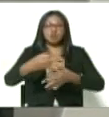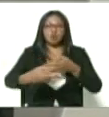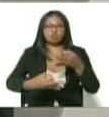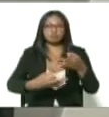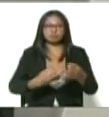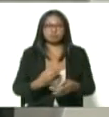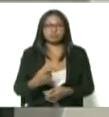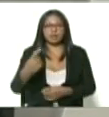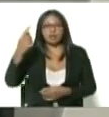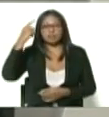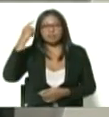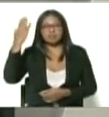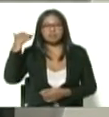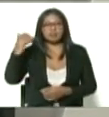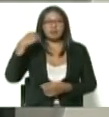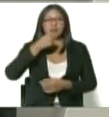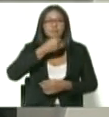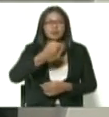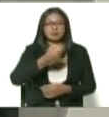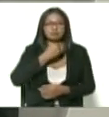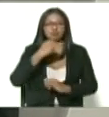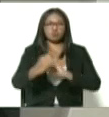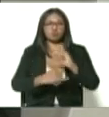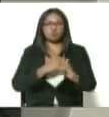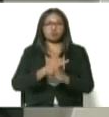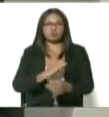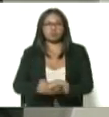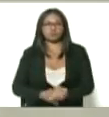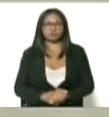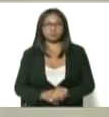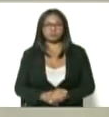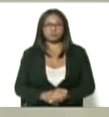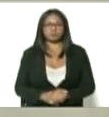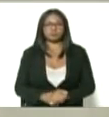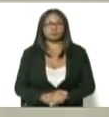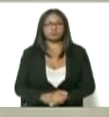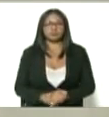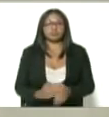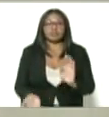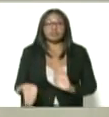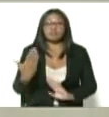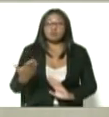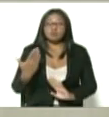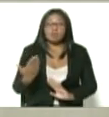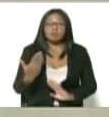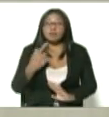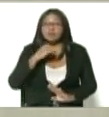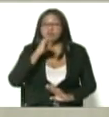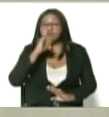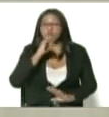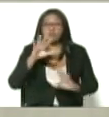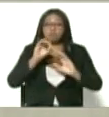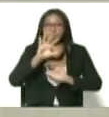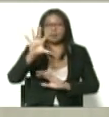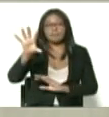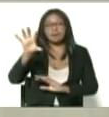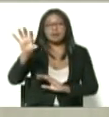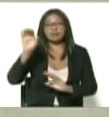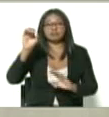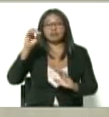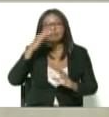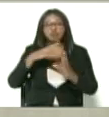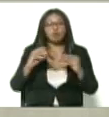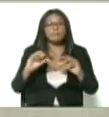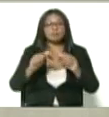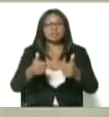el día de ayer, en una rueda de prensa internacional de gran connotación, informó al país que hoy iniciamos